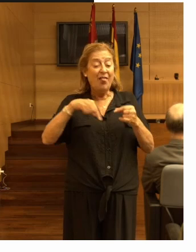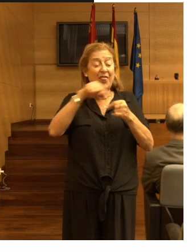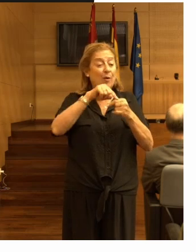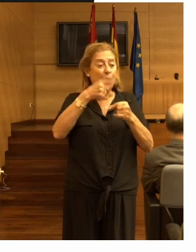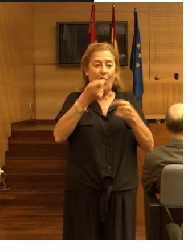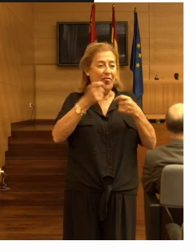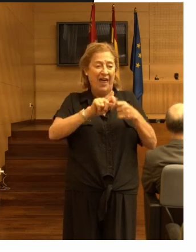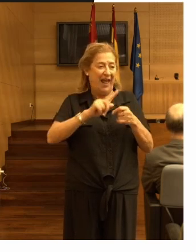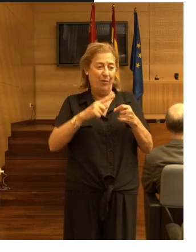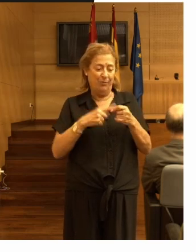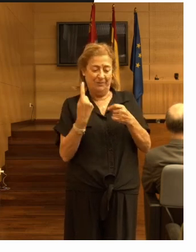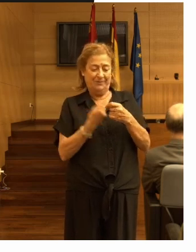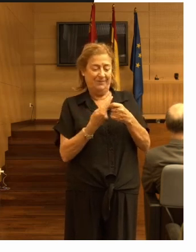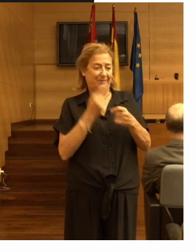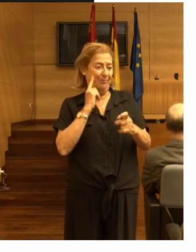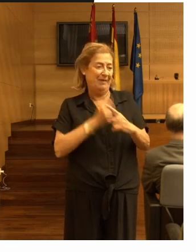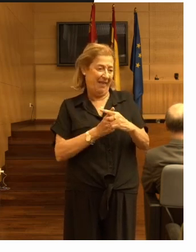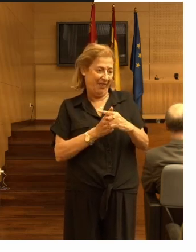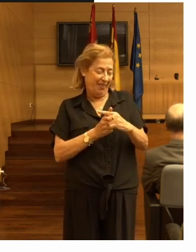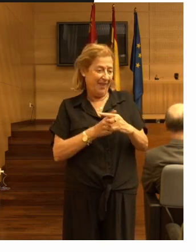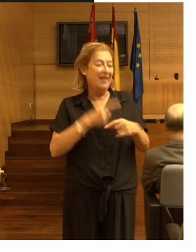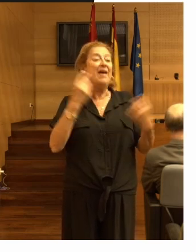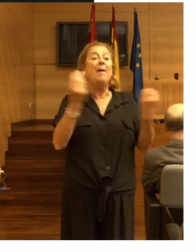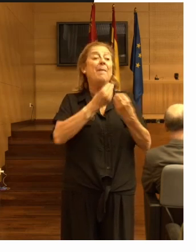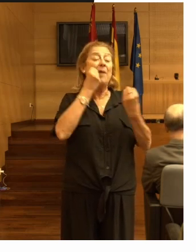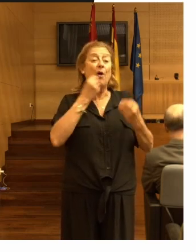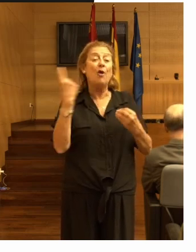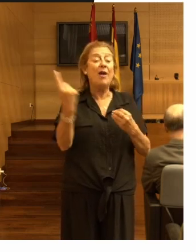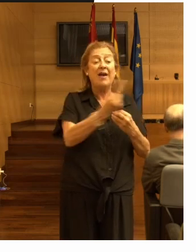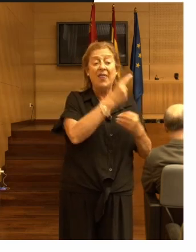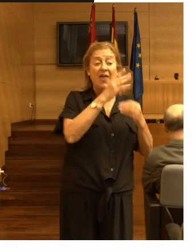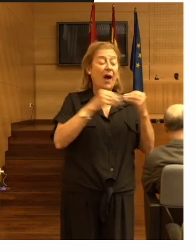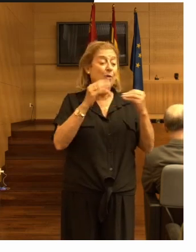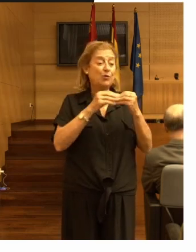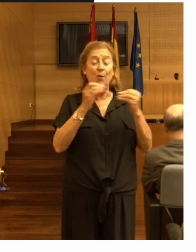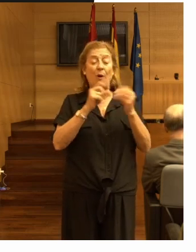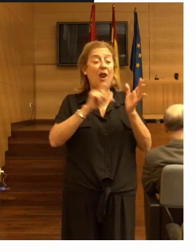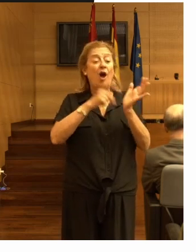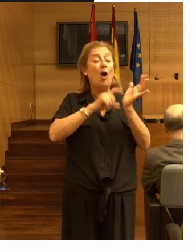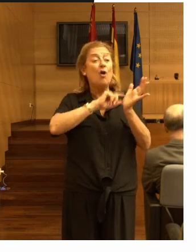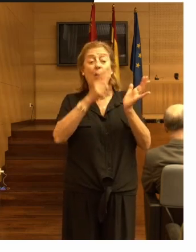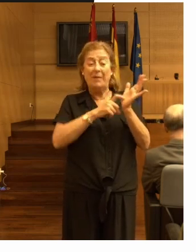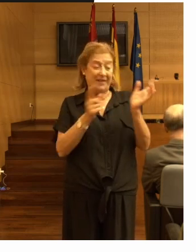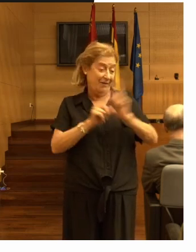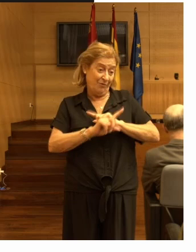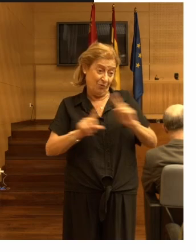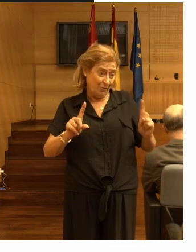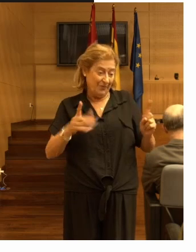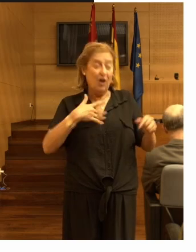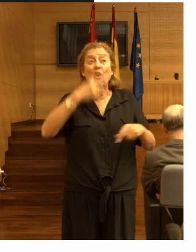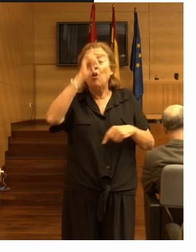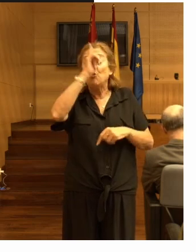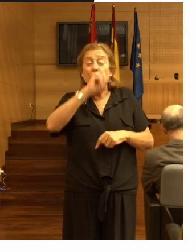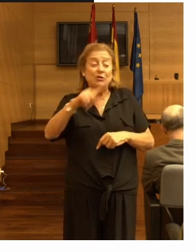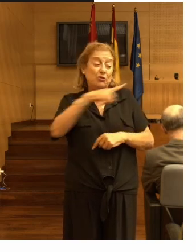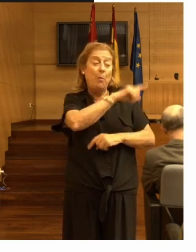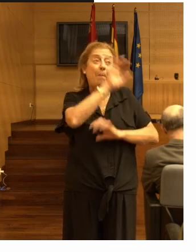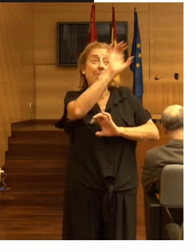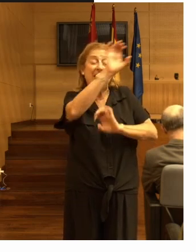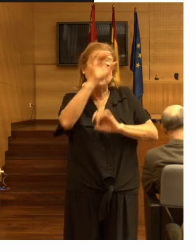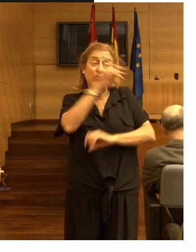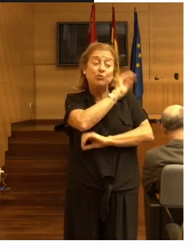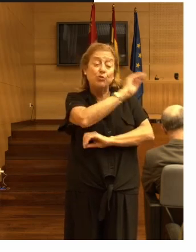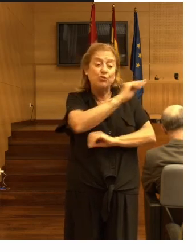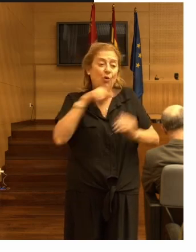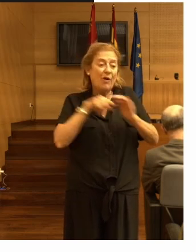cierra y la mejora de cara al usuario pues va a quedar incompleta no sé cómo lo gestionáis en vuestros países aquí